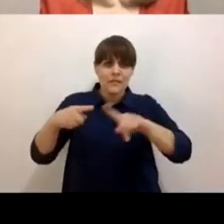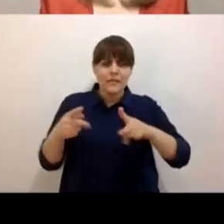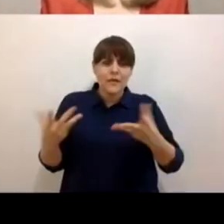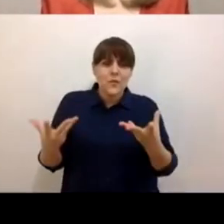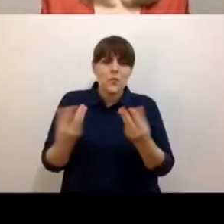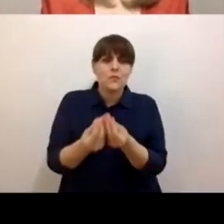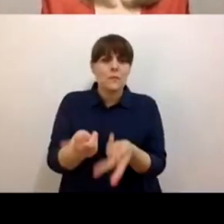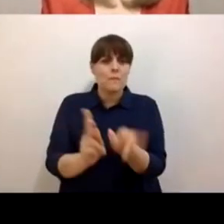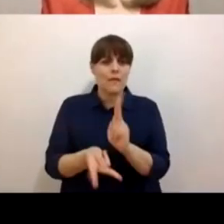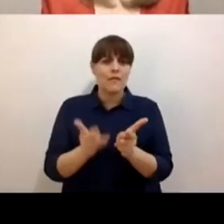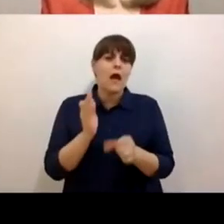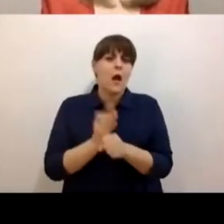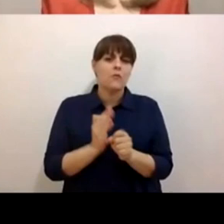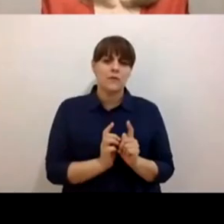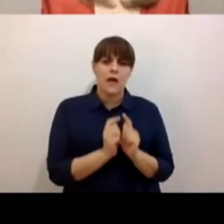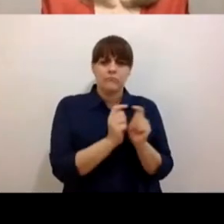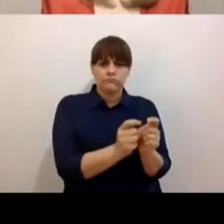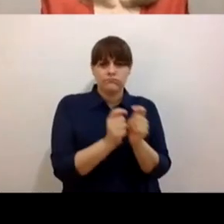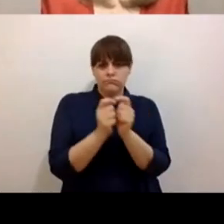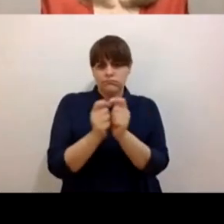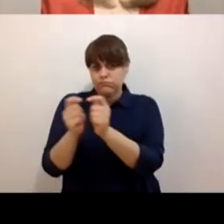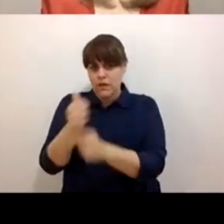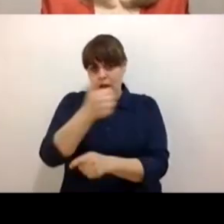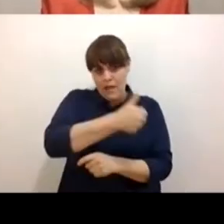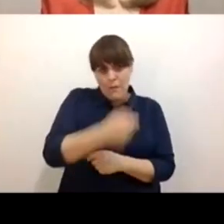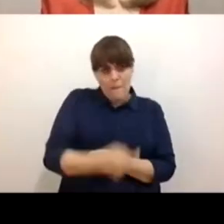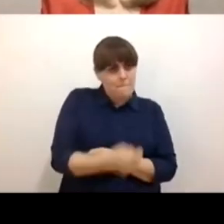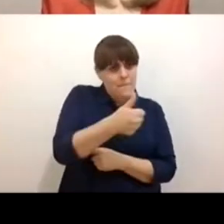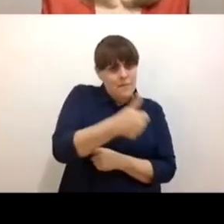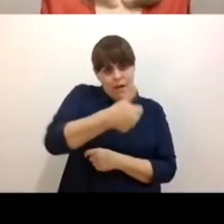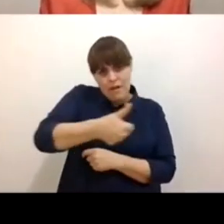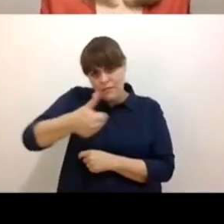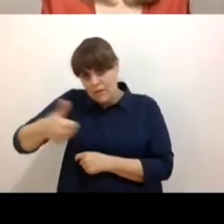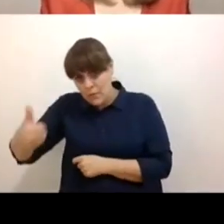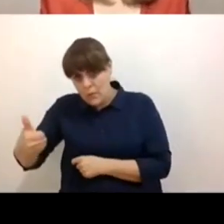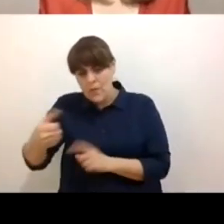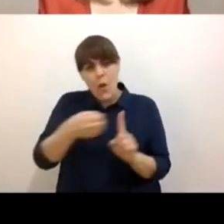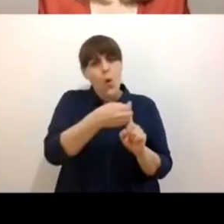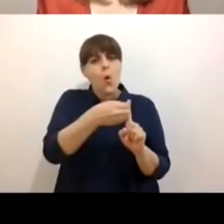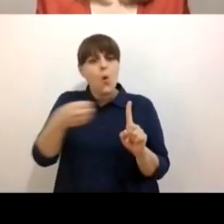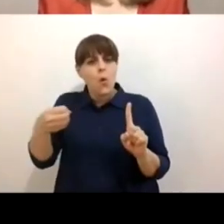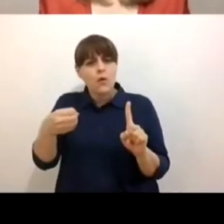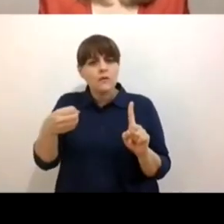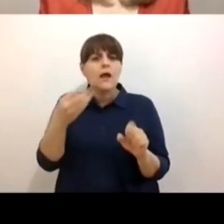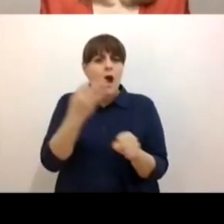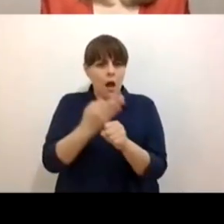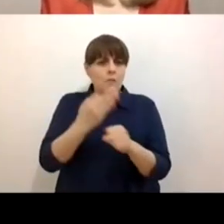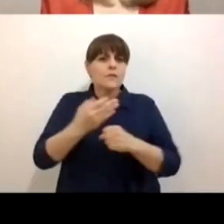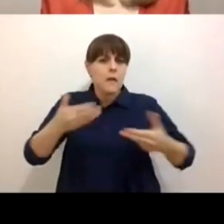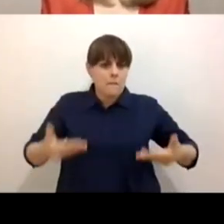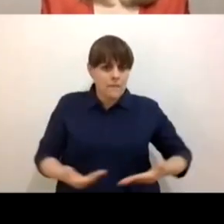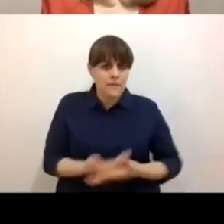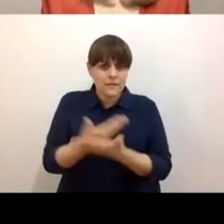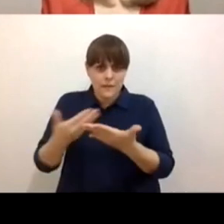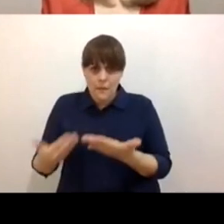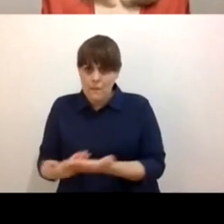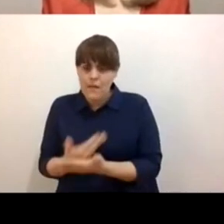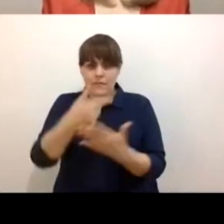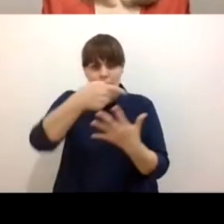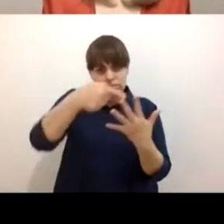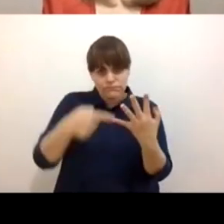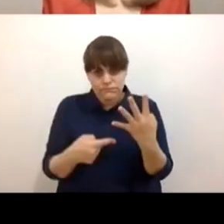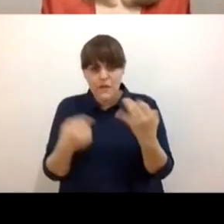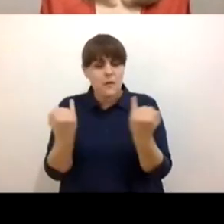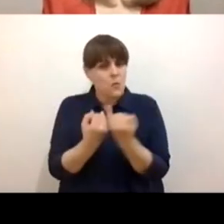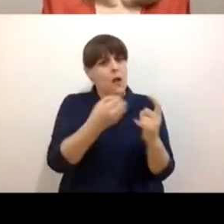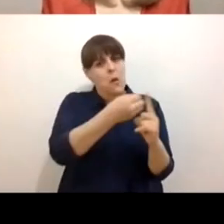dejarles la palabra para una primera exposición en el orden en el que en esta ocasión la estoy presentando. Luego le cambiaremos al orden